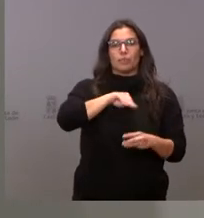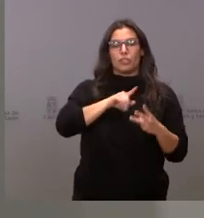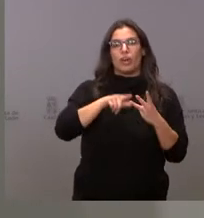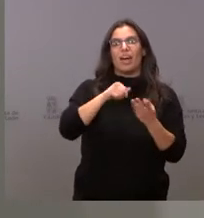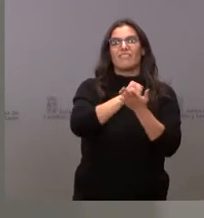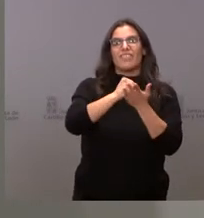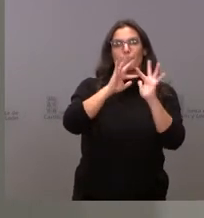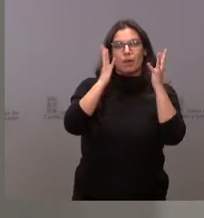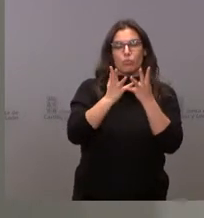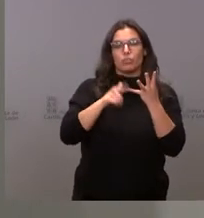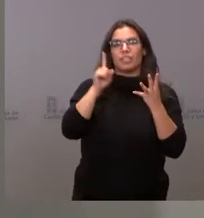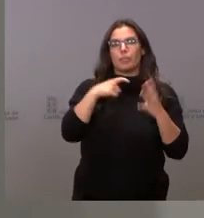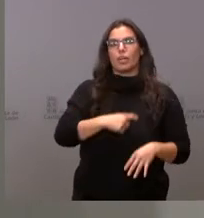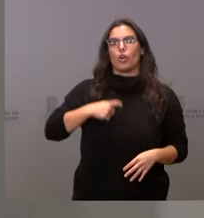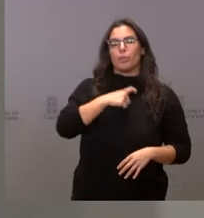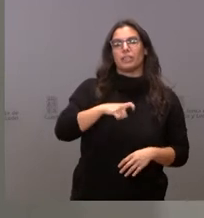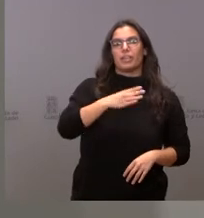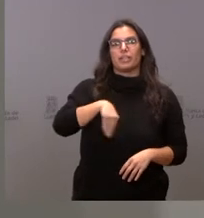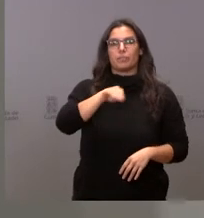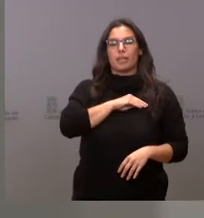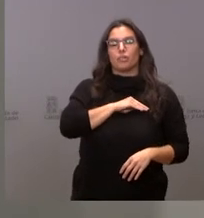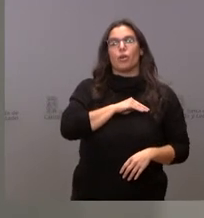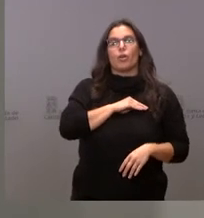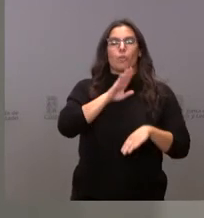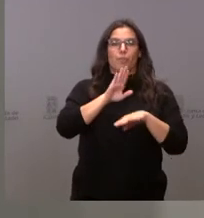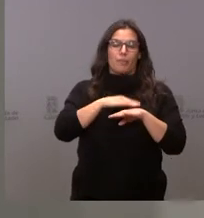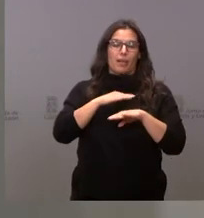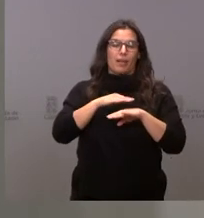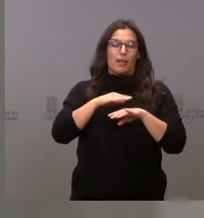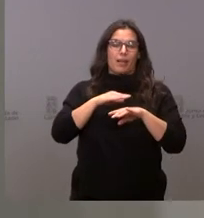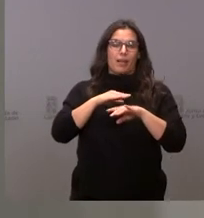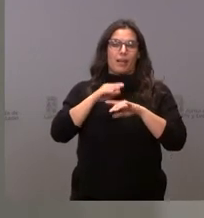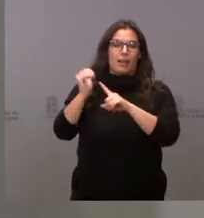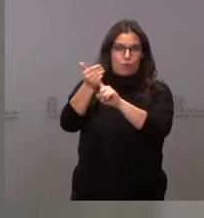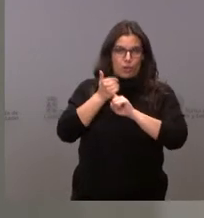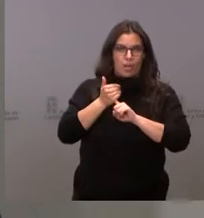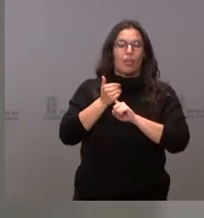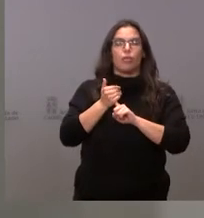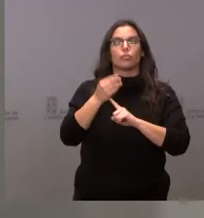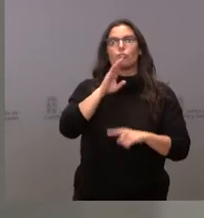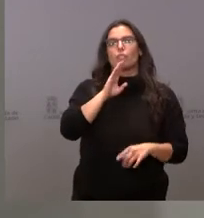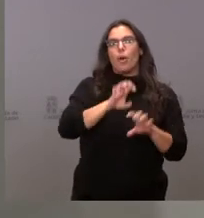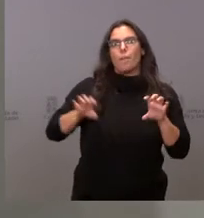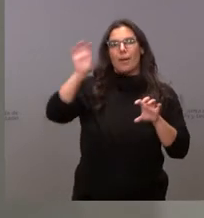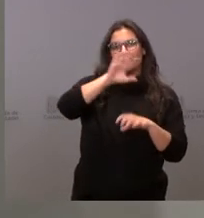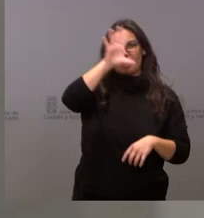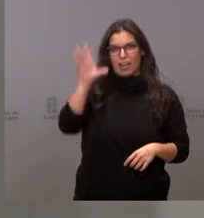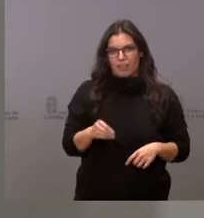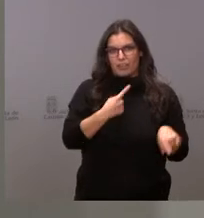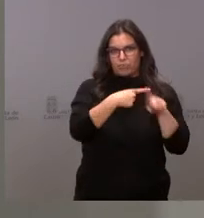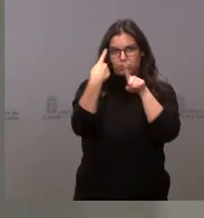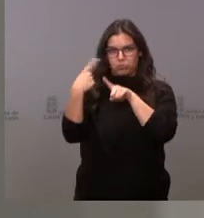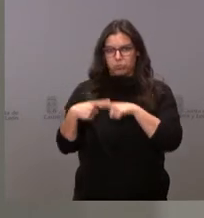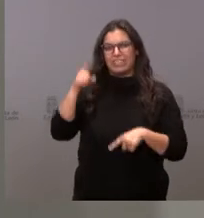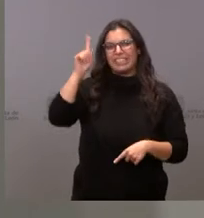Agencia de Naciones Unidas para los Refugiados, que se van a realizar en Sudán del Sur, Sudán, República Democrática del Congo y